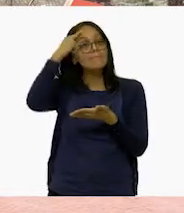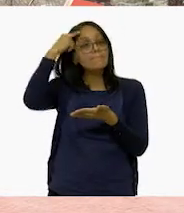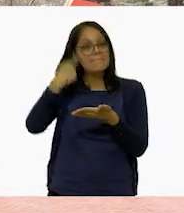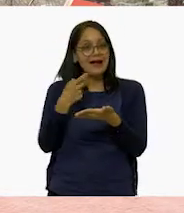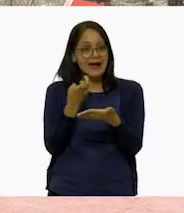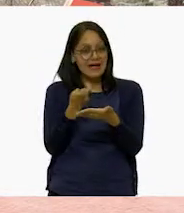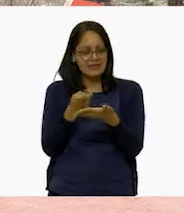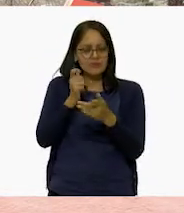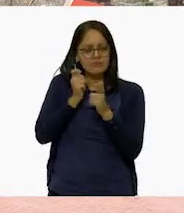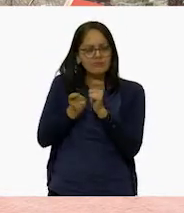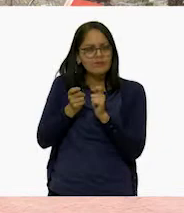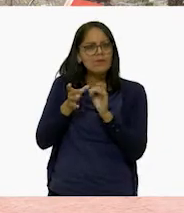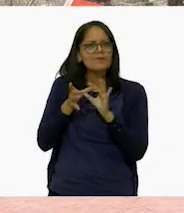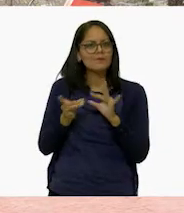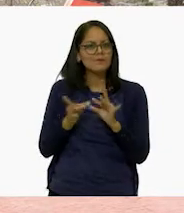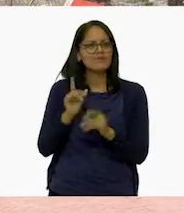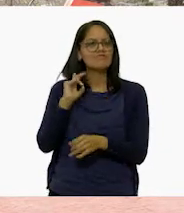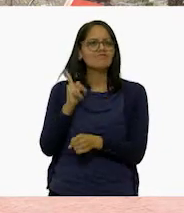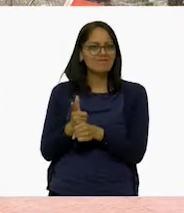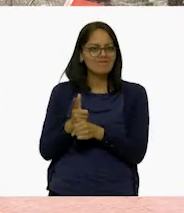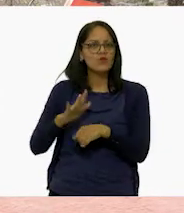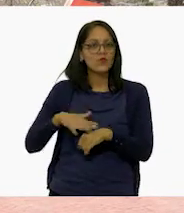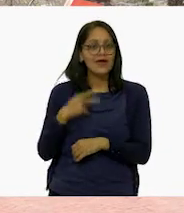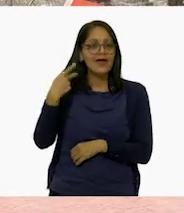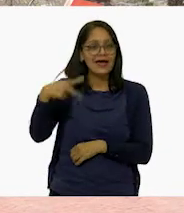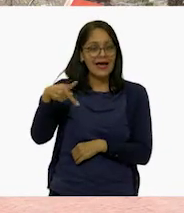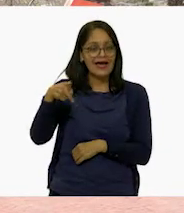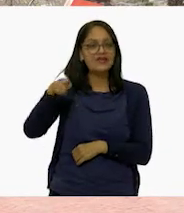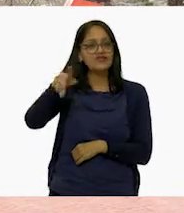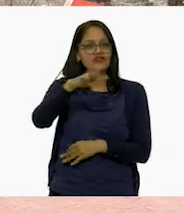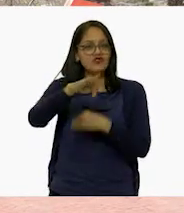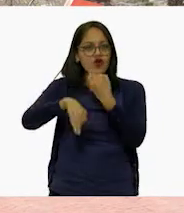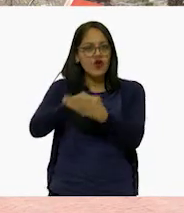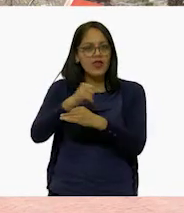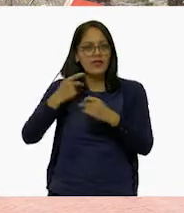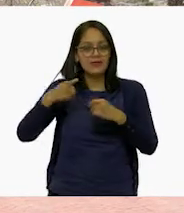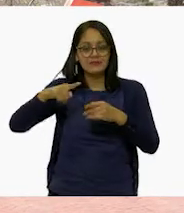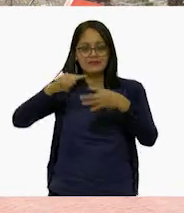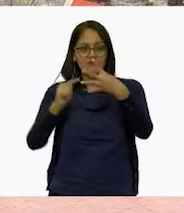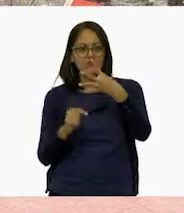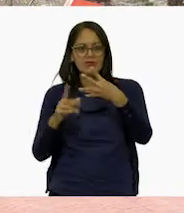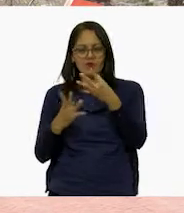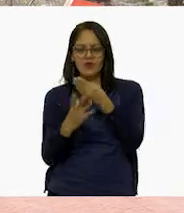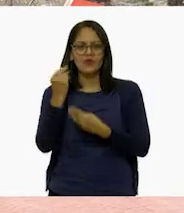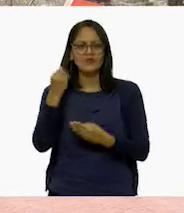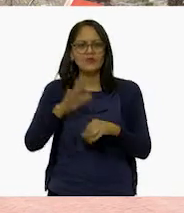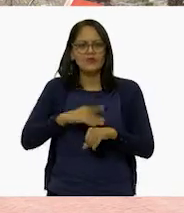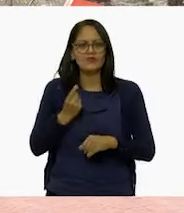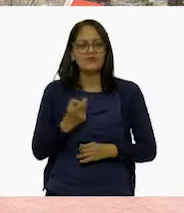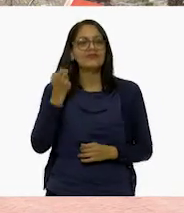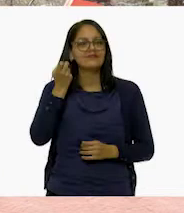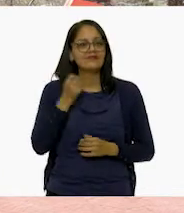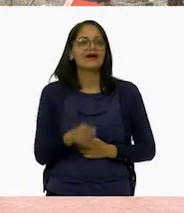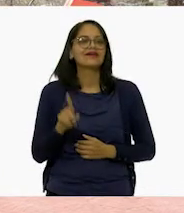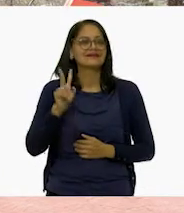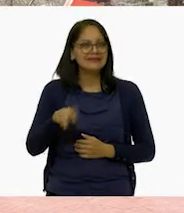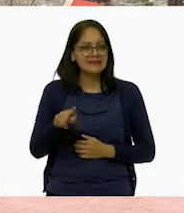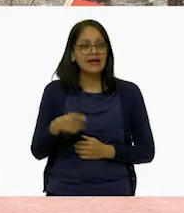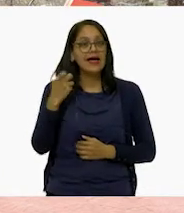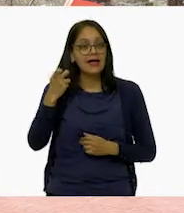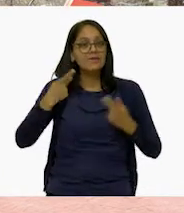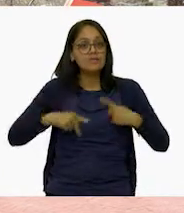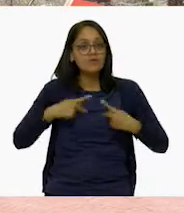poder interpretar el por qué se expresan así todos sus componentes, Larisa. Justo eso hacen los